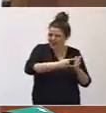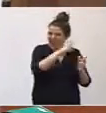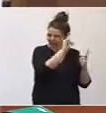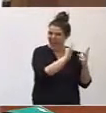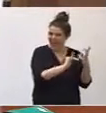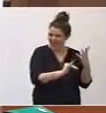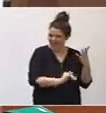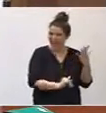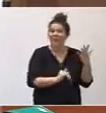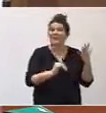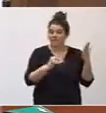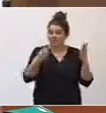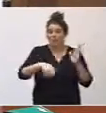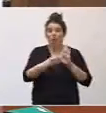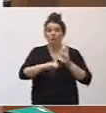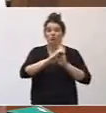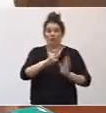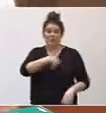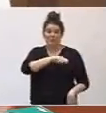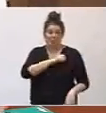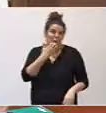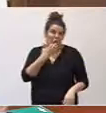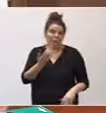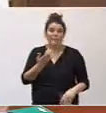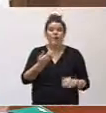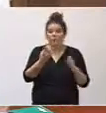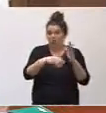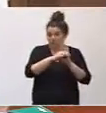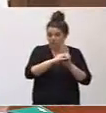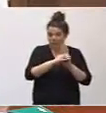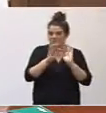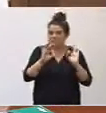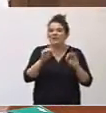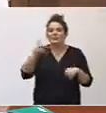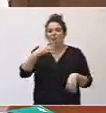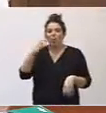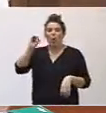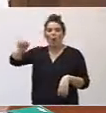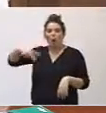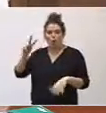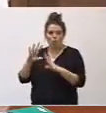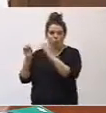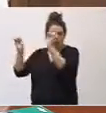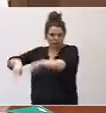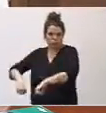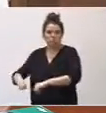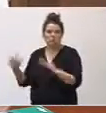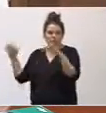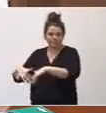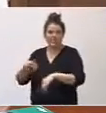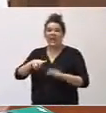Tenemos la Constitución Española, por ejemplo, la Carta Magna, la Convención de la ONU, la propia Ley Canaria de